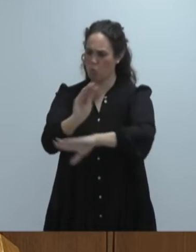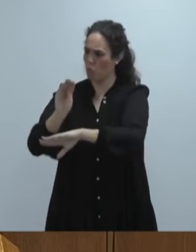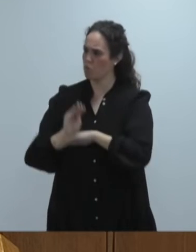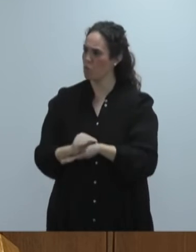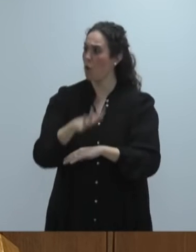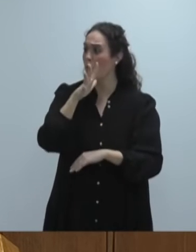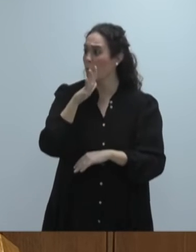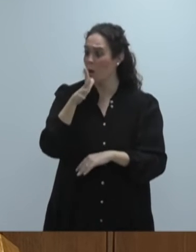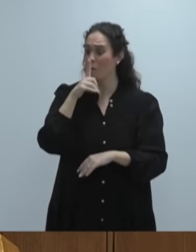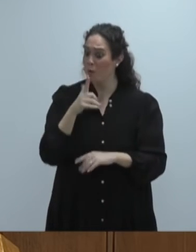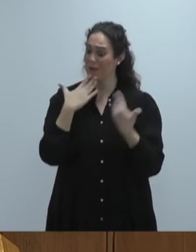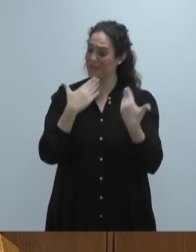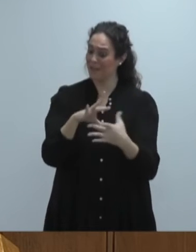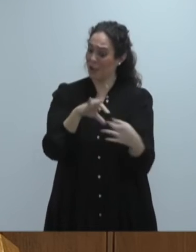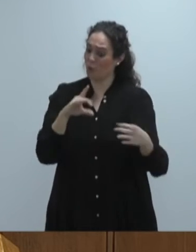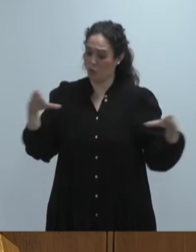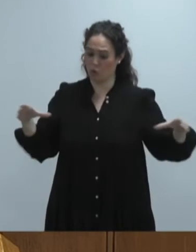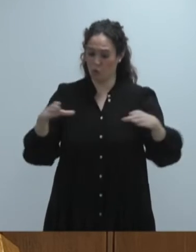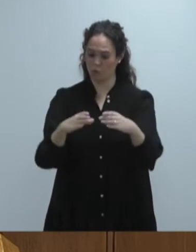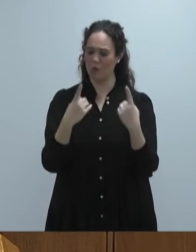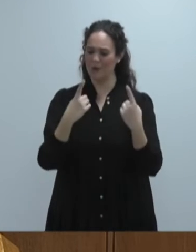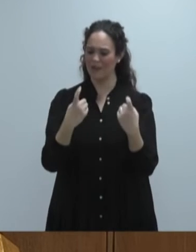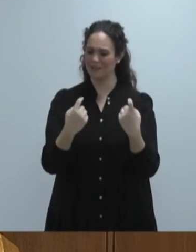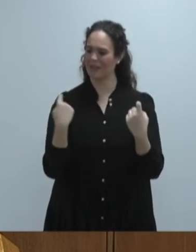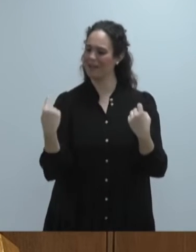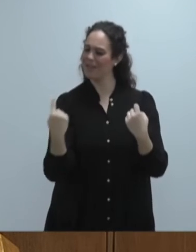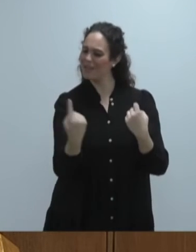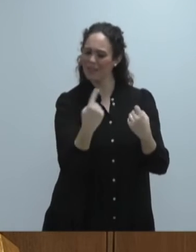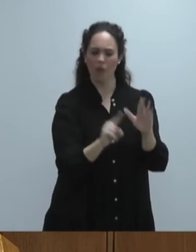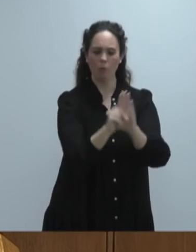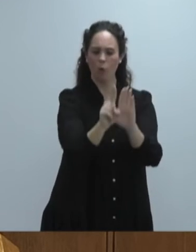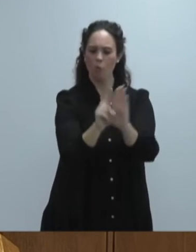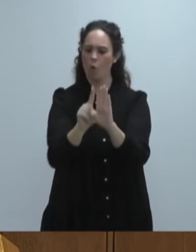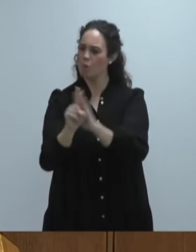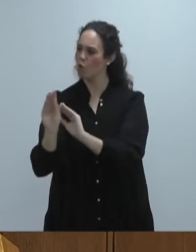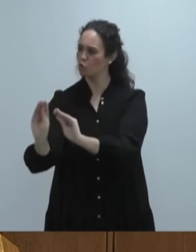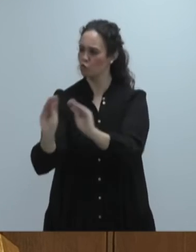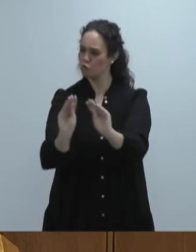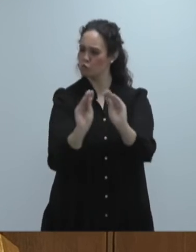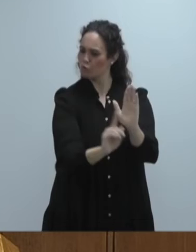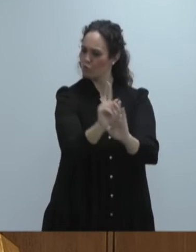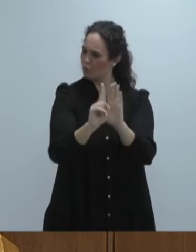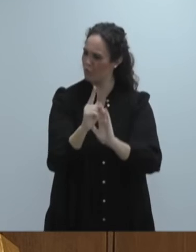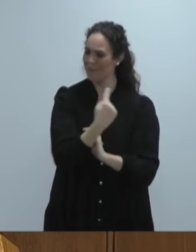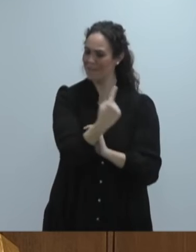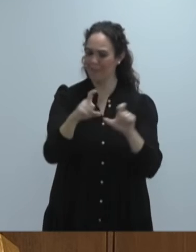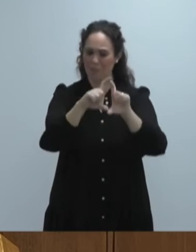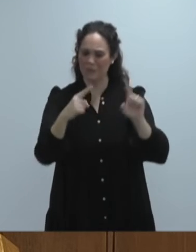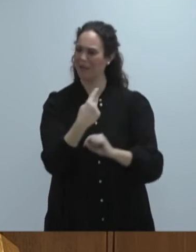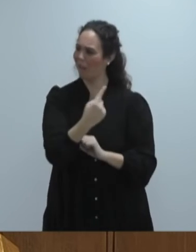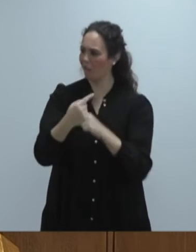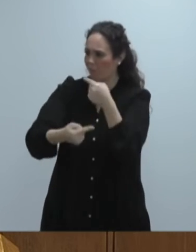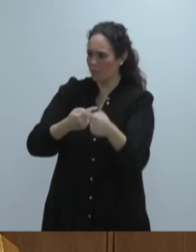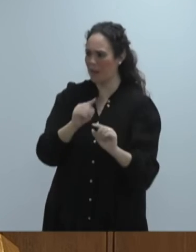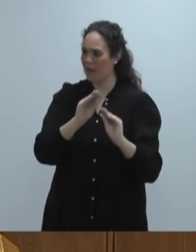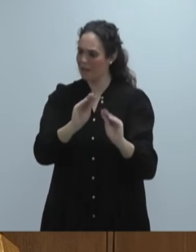la recuperación del conjunto necesita la recuperación de cada parte de este país, cada sector, cada empresa, cada familia. Y lo